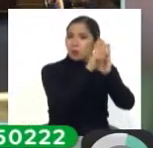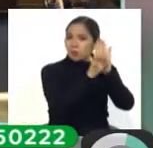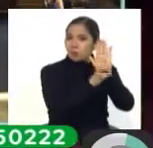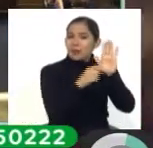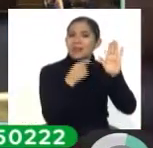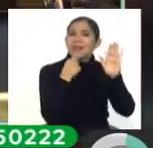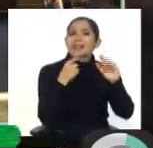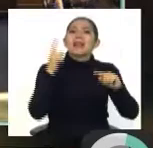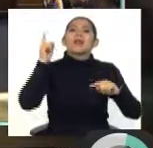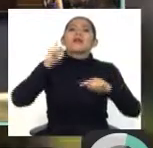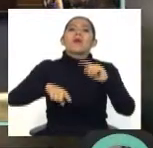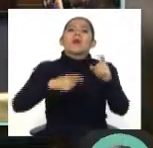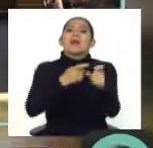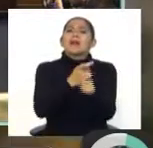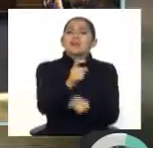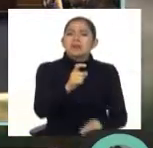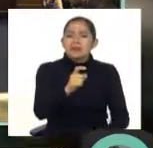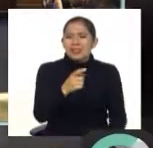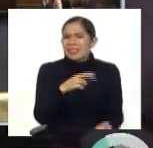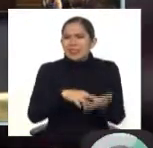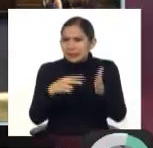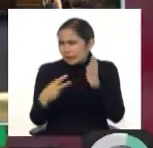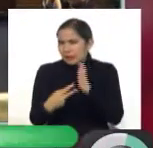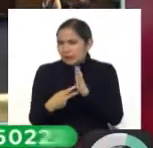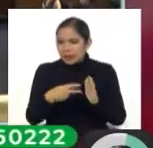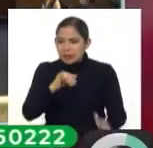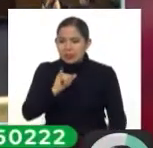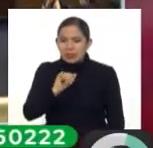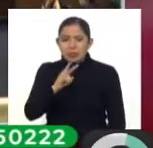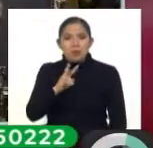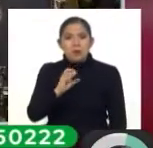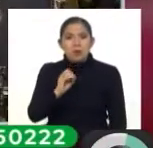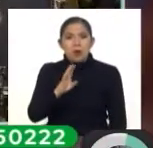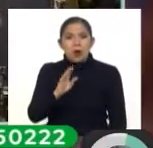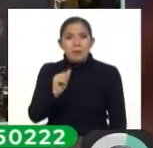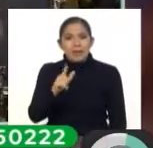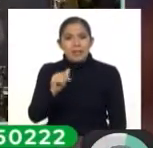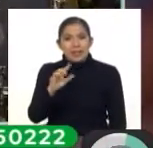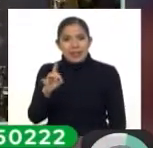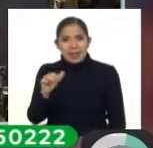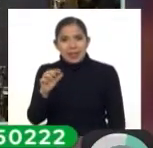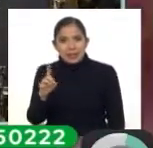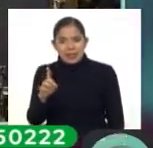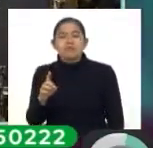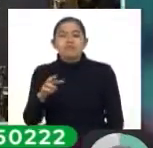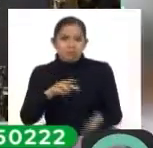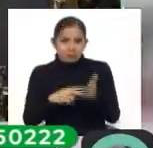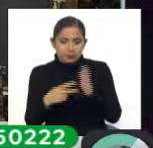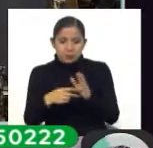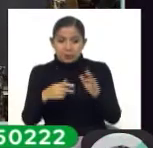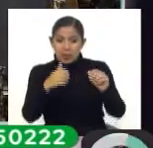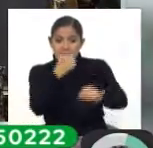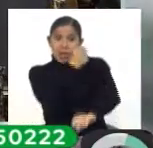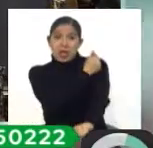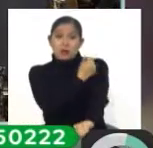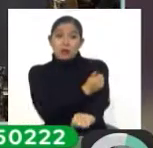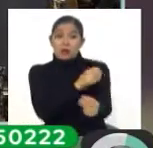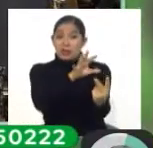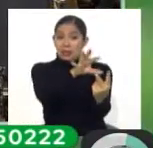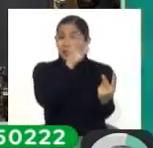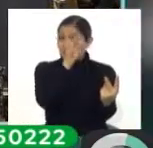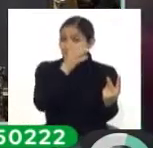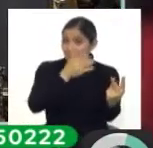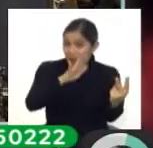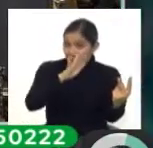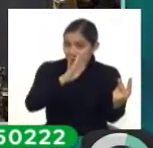inviolabilidad. ¿Qué significa la inviolabilidad? Es de que las autoridades electas no pueden ser procesadas por el